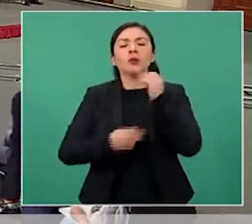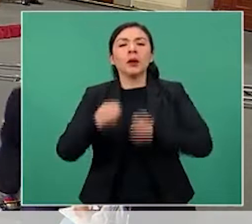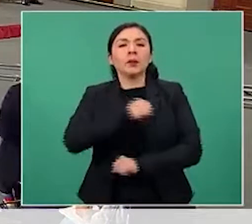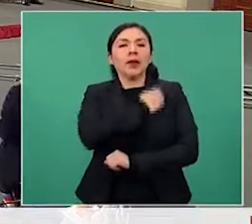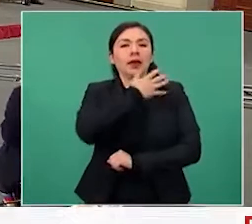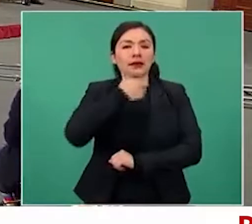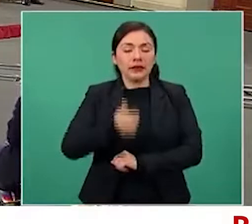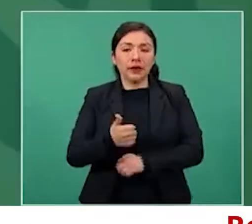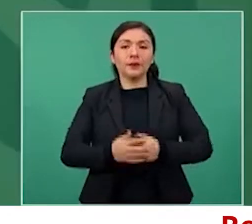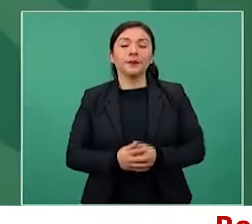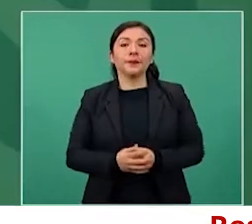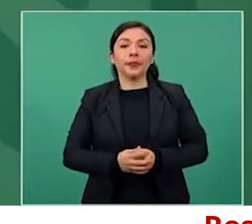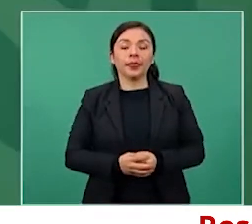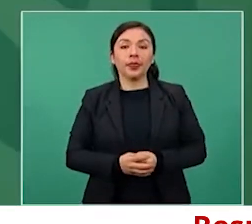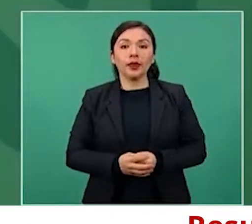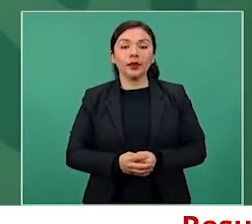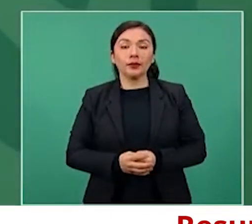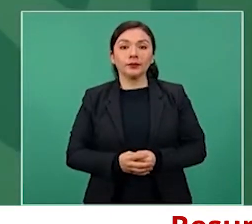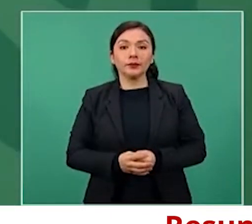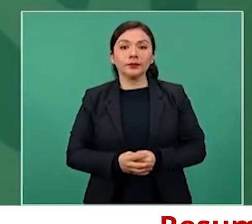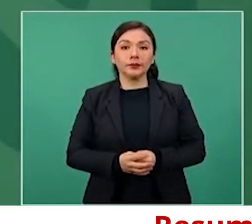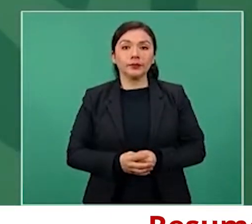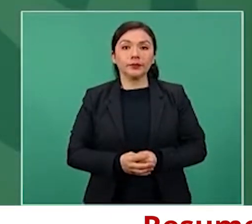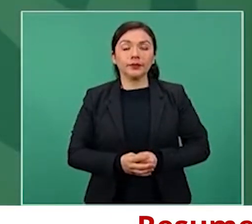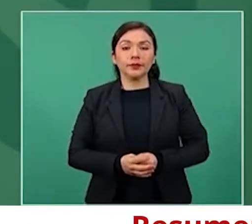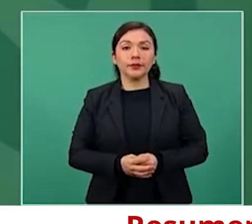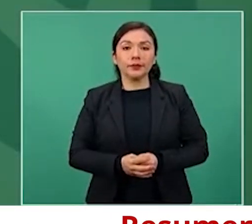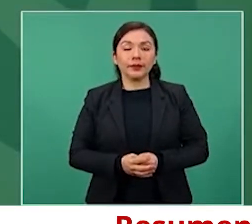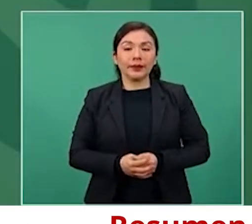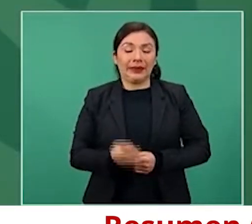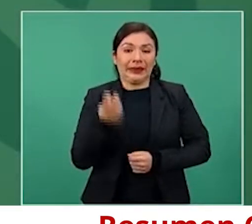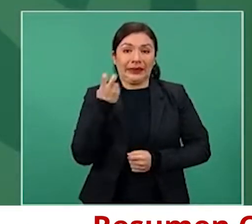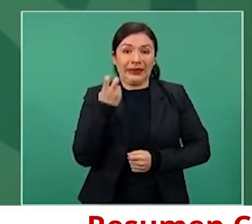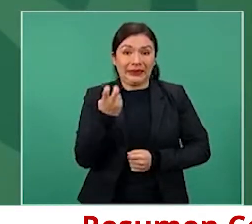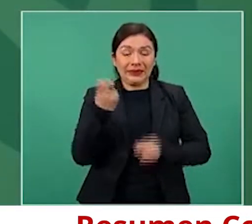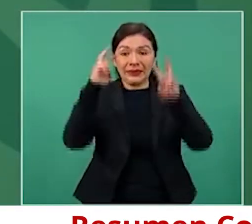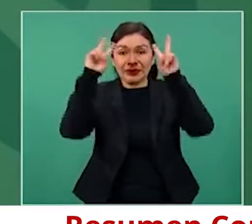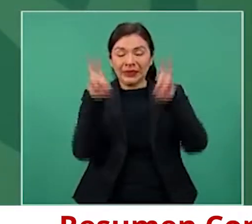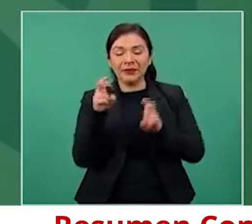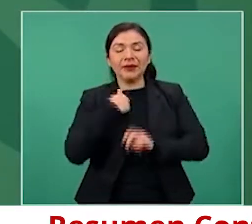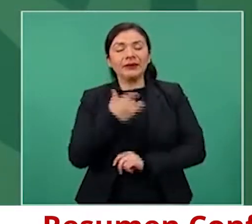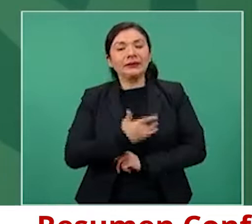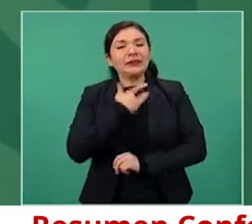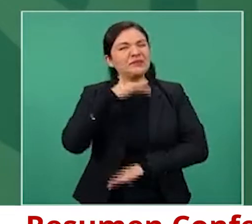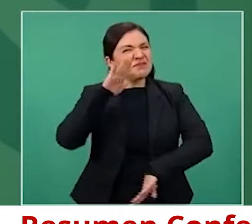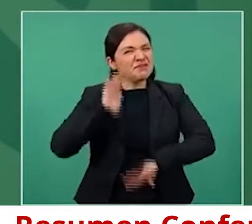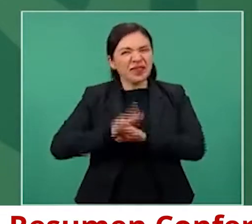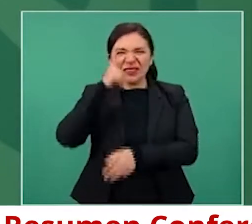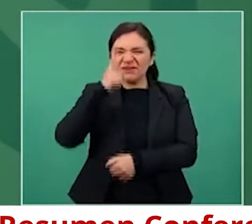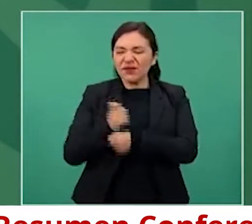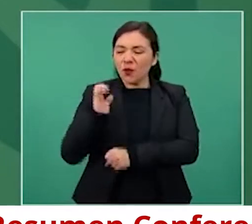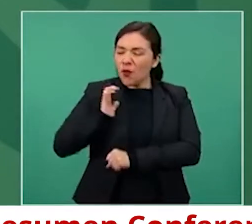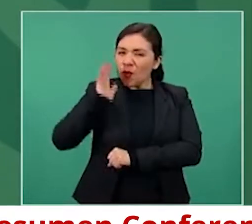¿Qué lo que más me llena de orgullo?